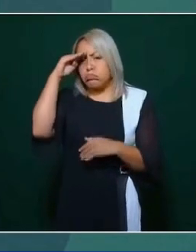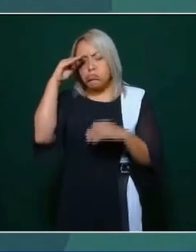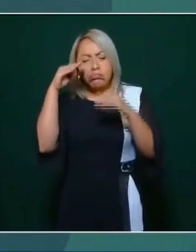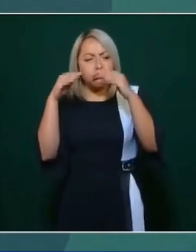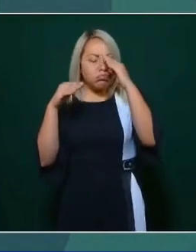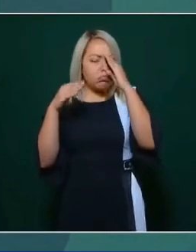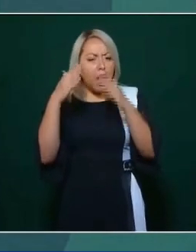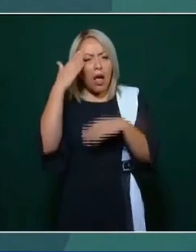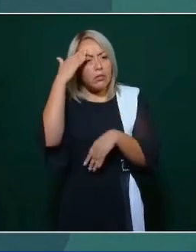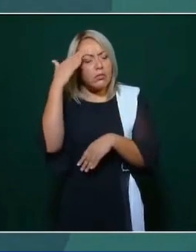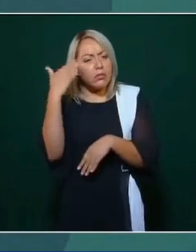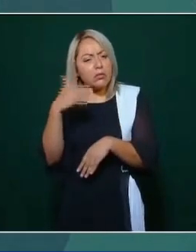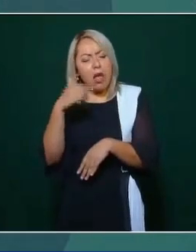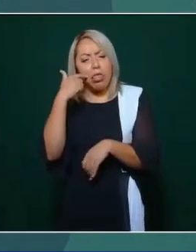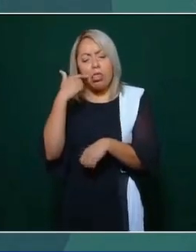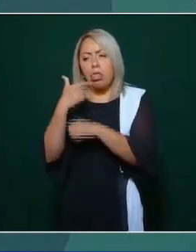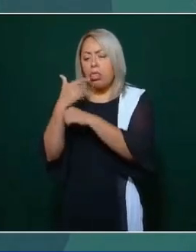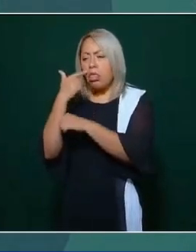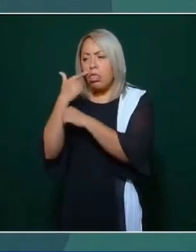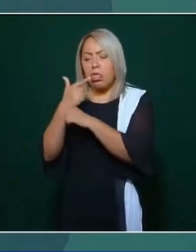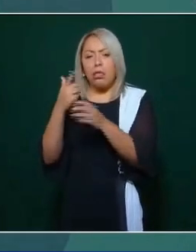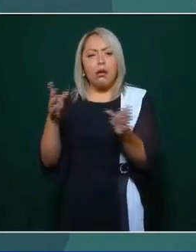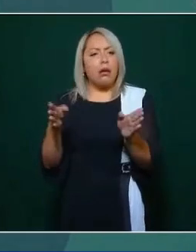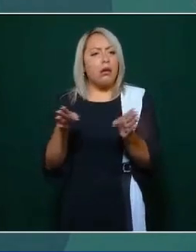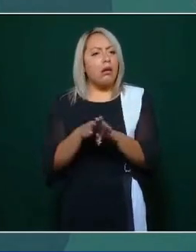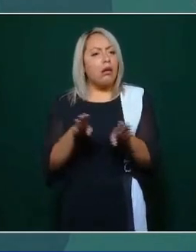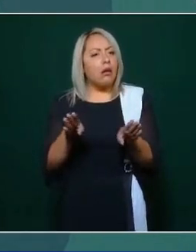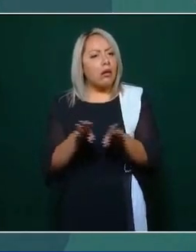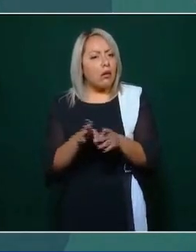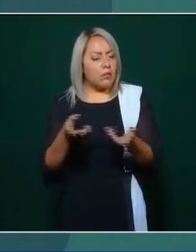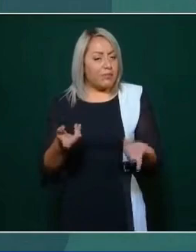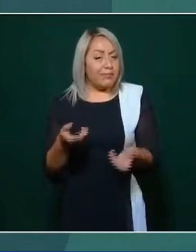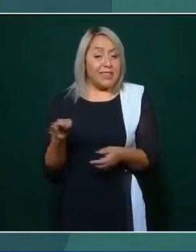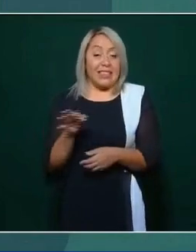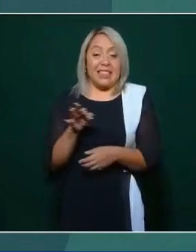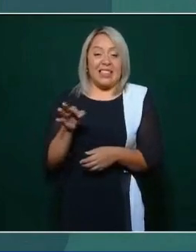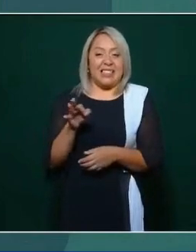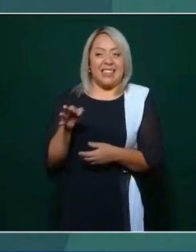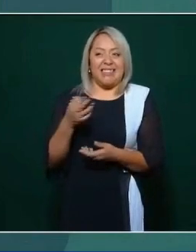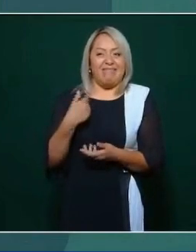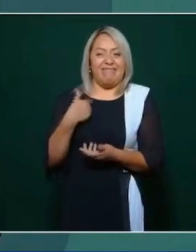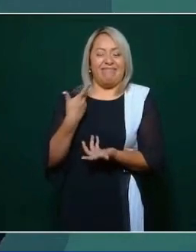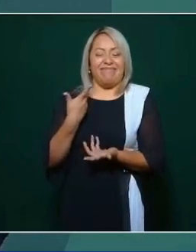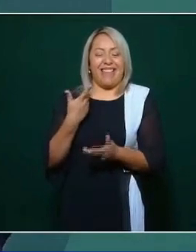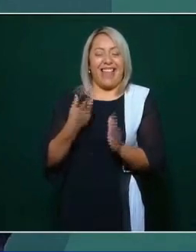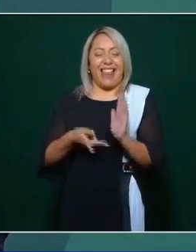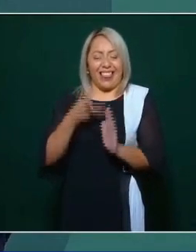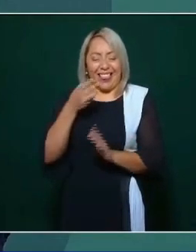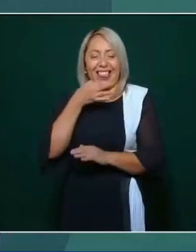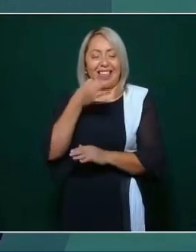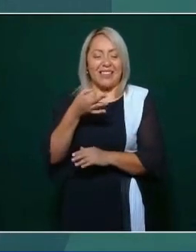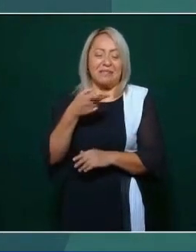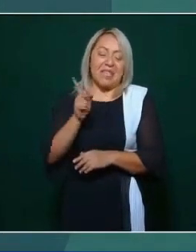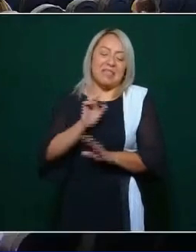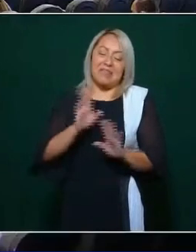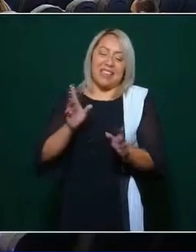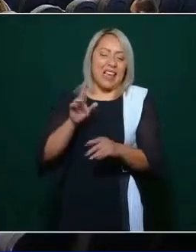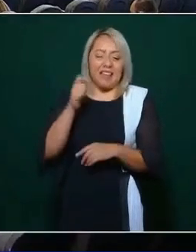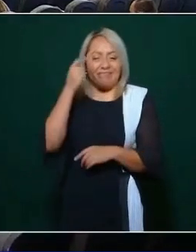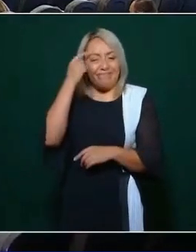No debería ni decirlo, porque eso es una obviedad,